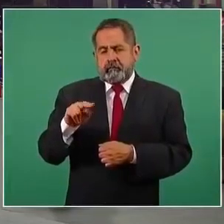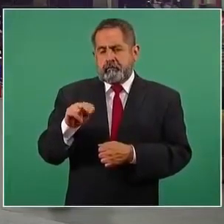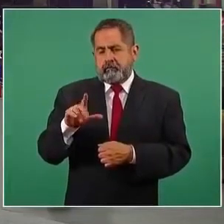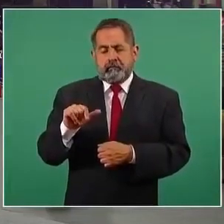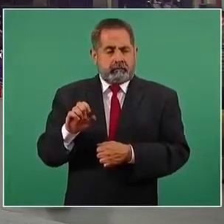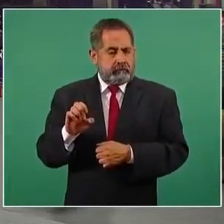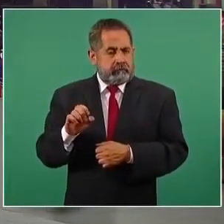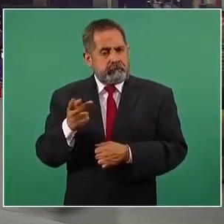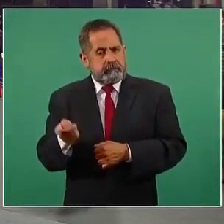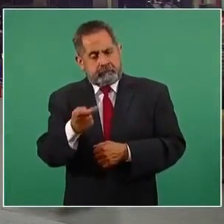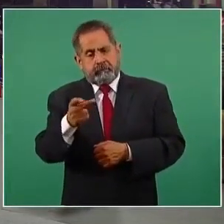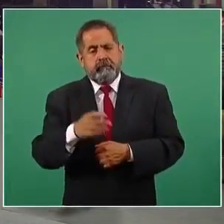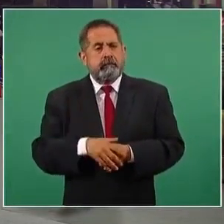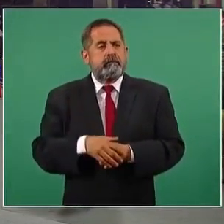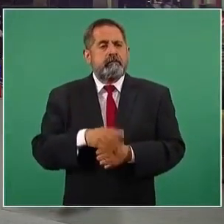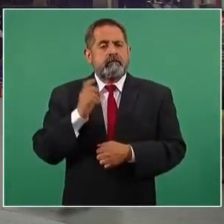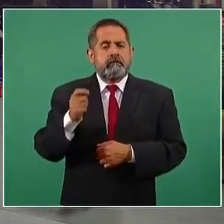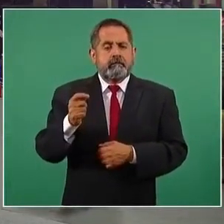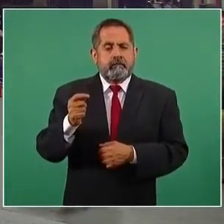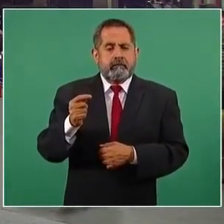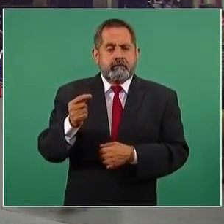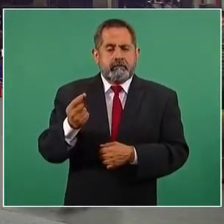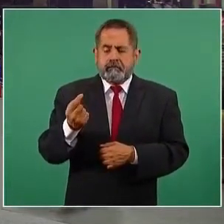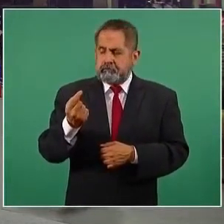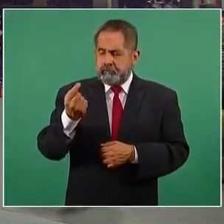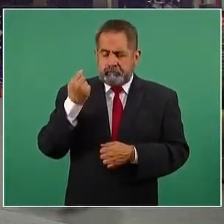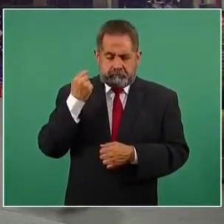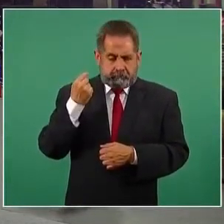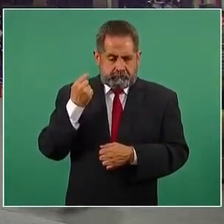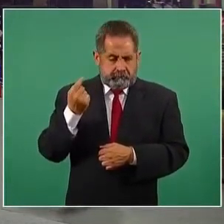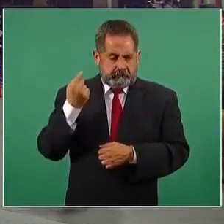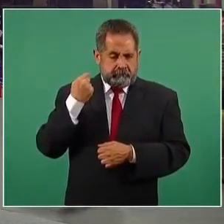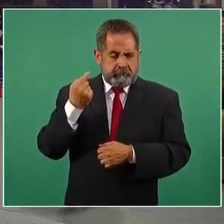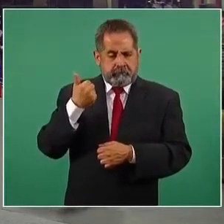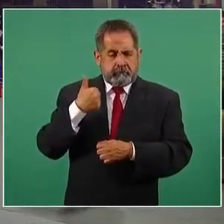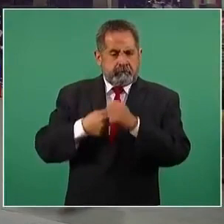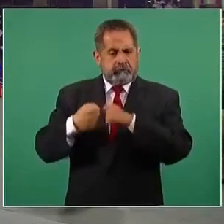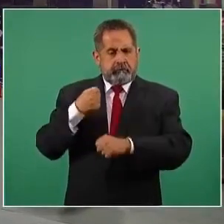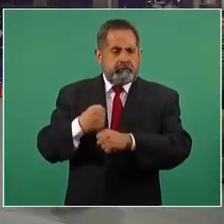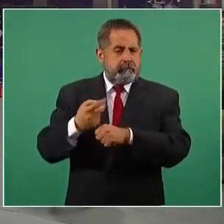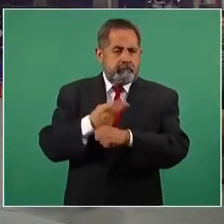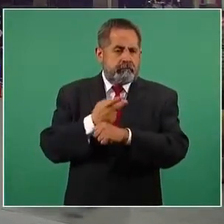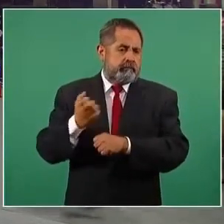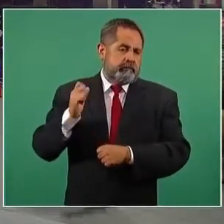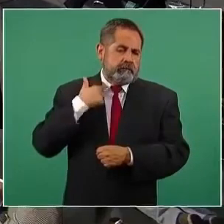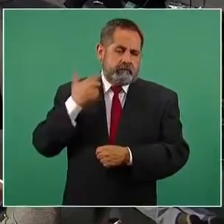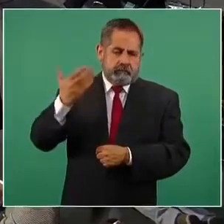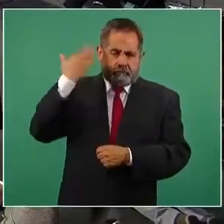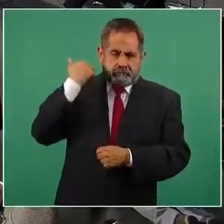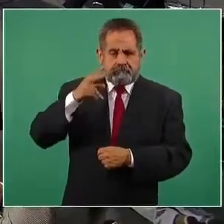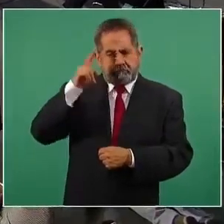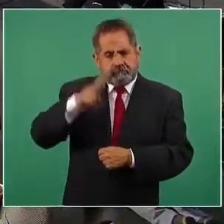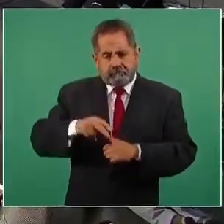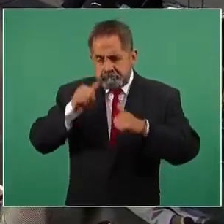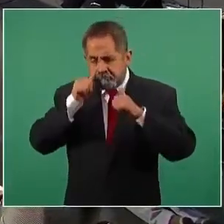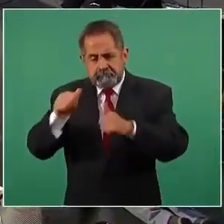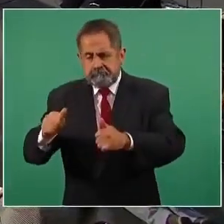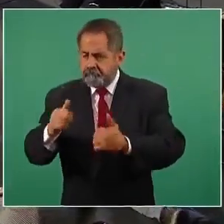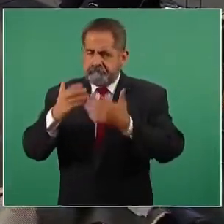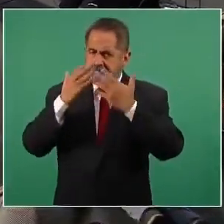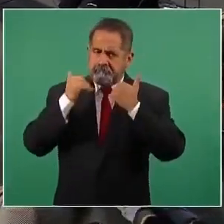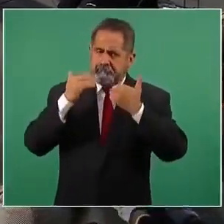presidente, el pasado sexenio desafortunadamente no se le puso mucha atención al tema